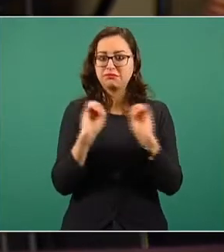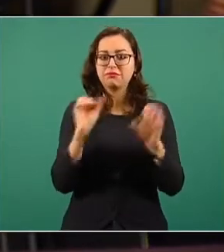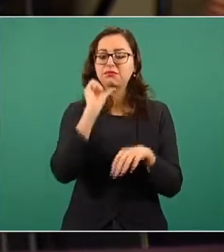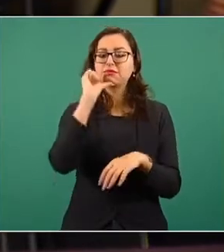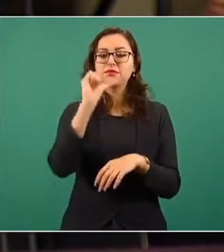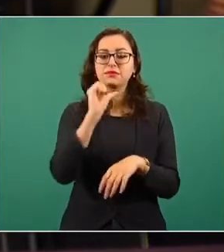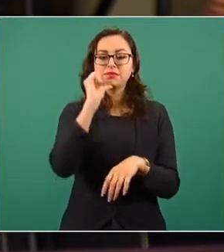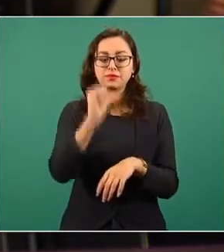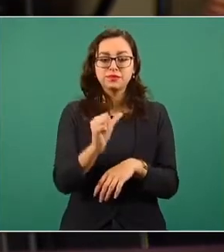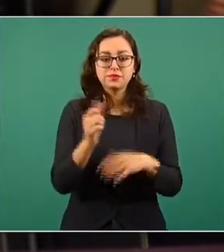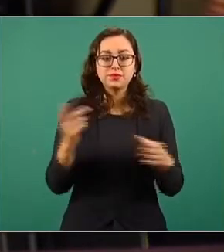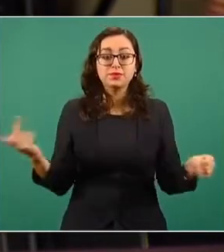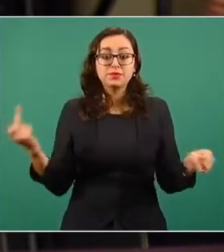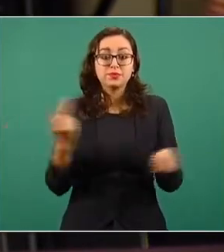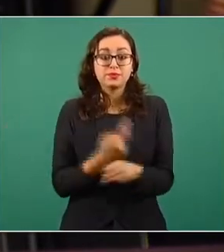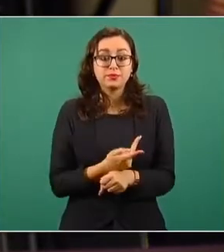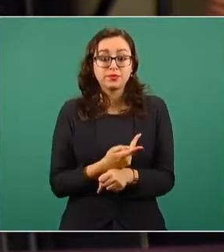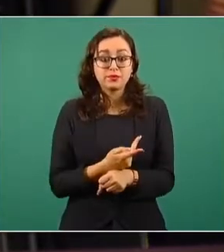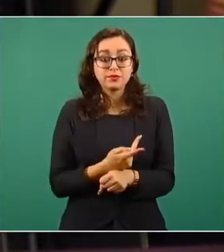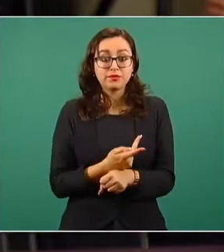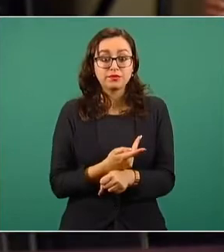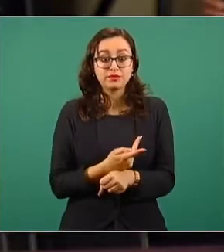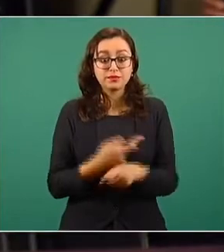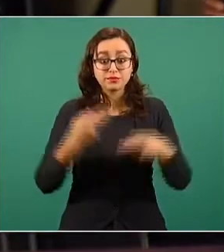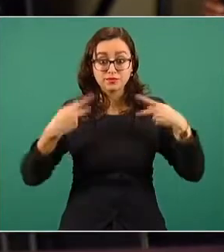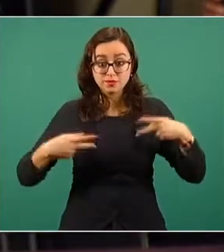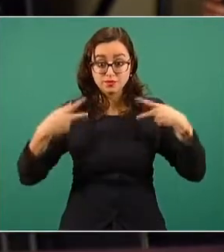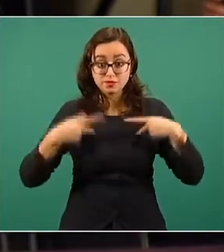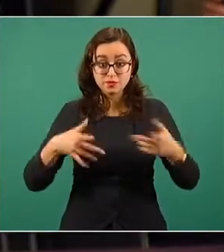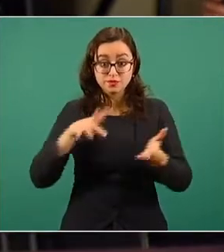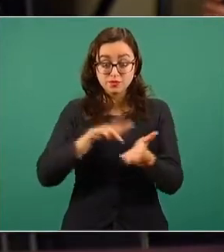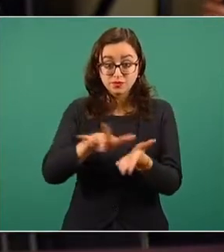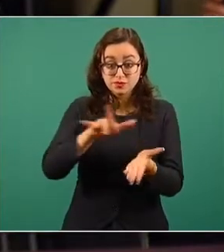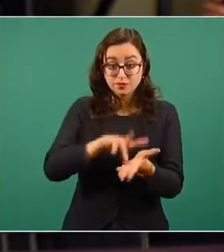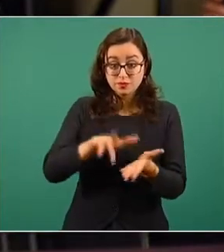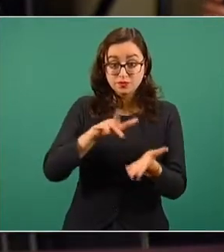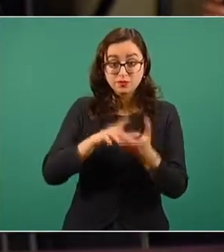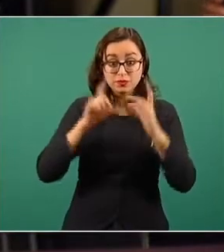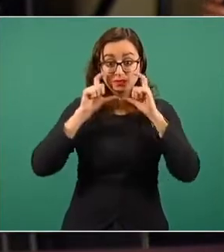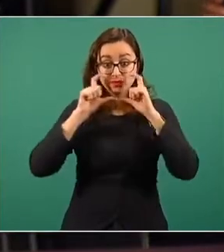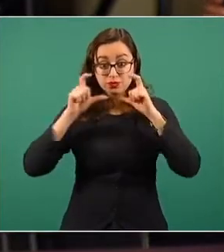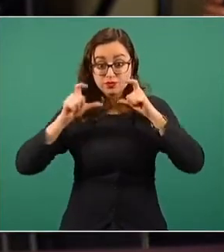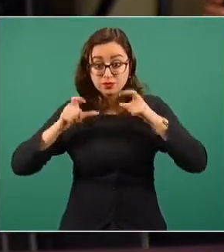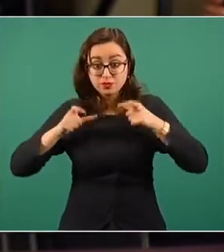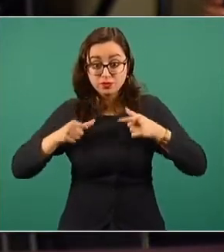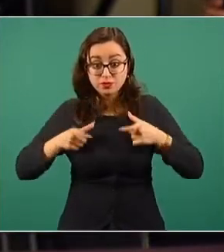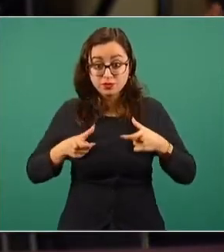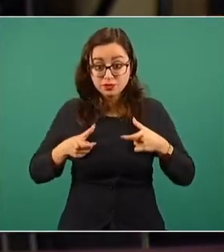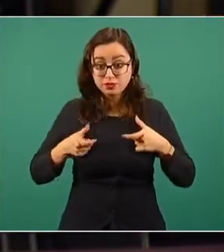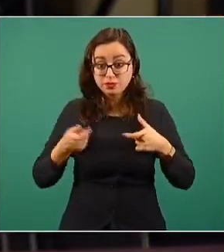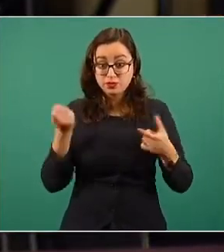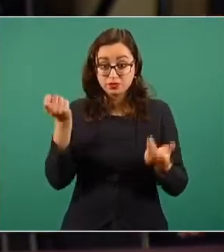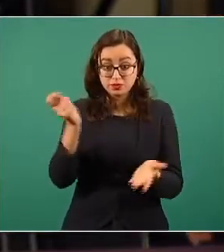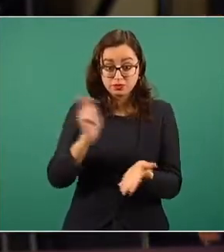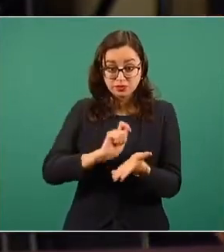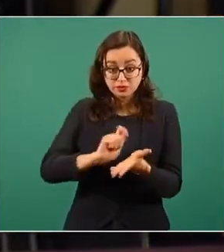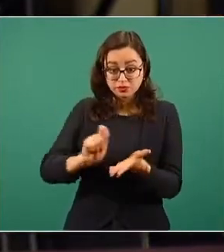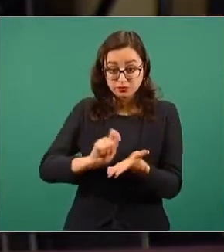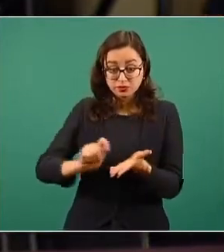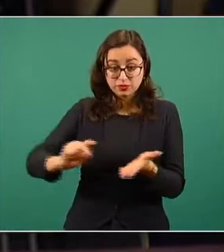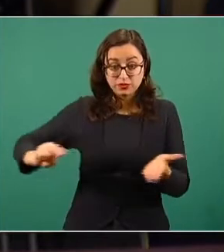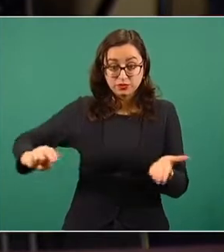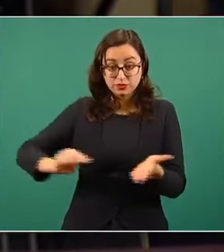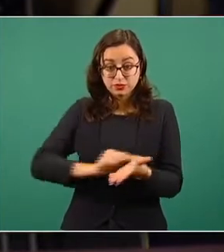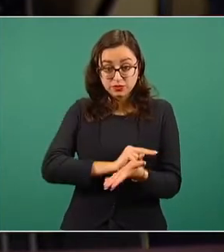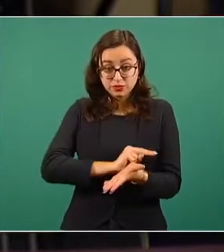que da la muestra de apoyo se quite el cubrebocas, manipule una pluma para poder firmar en la pantalla del celular